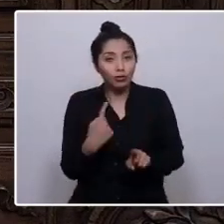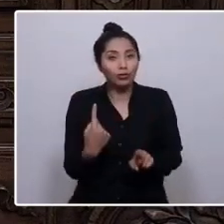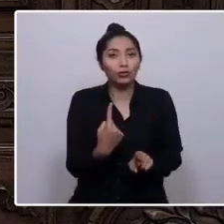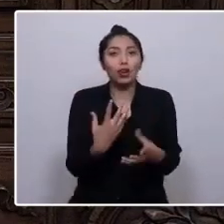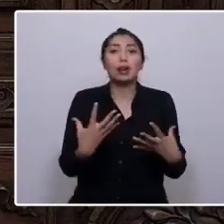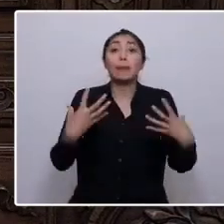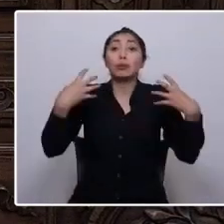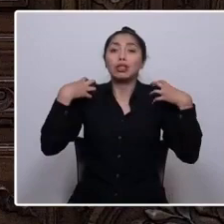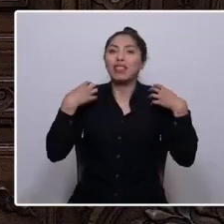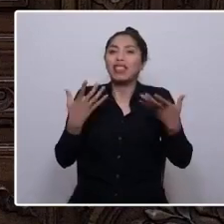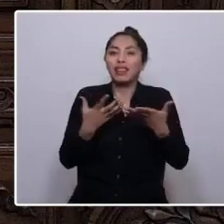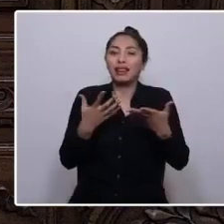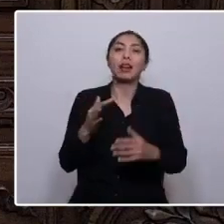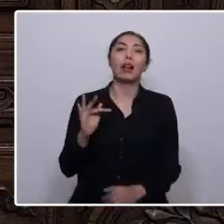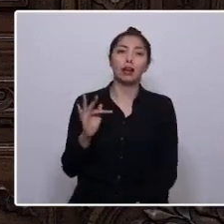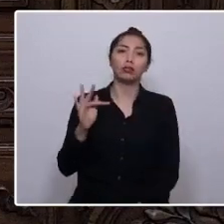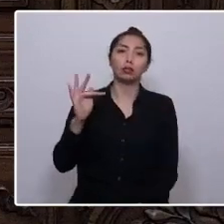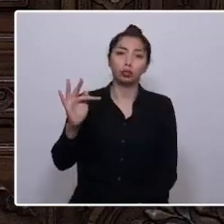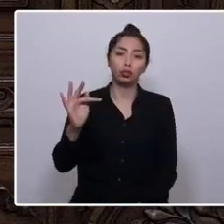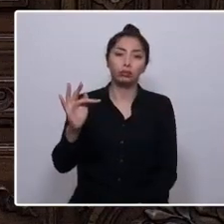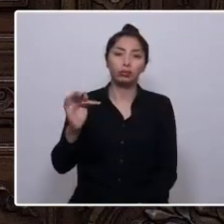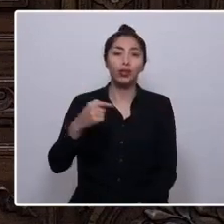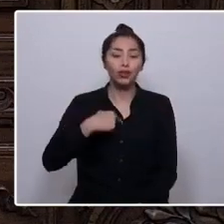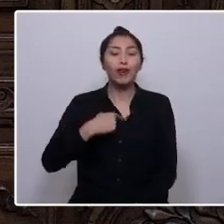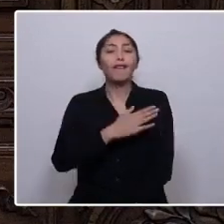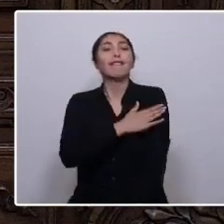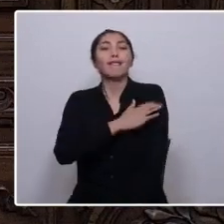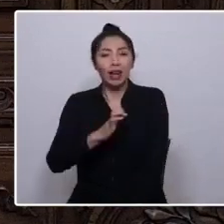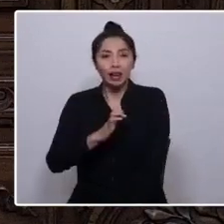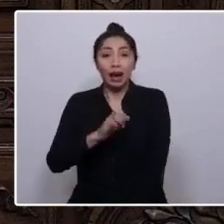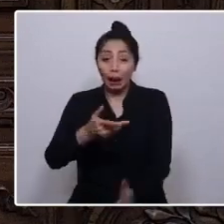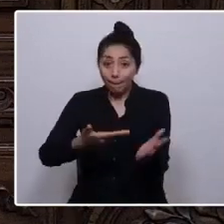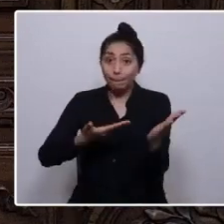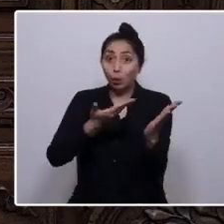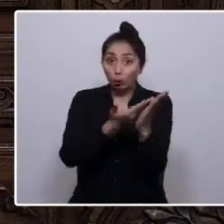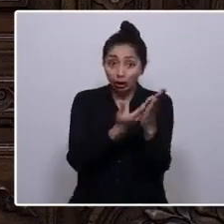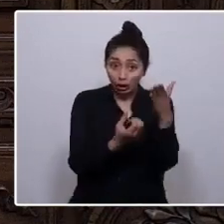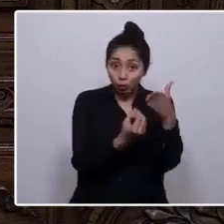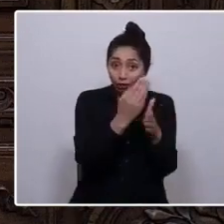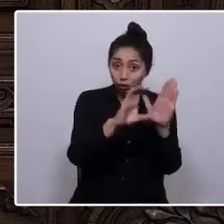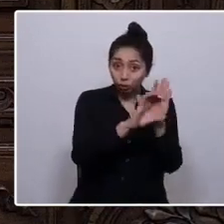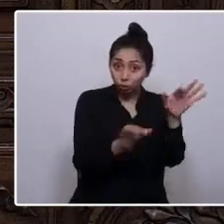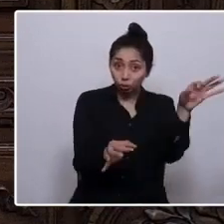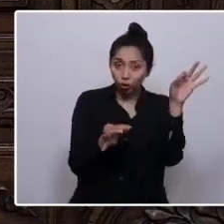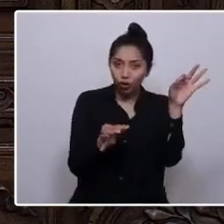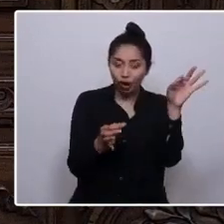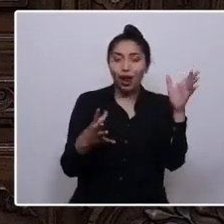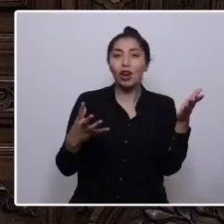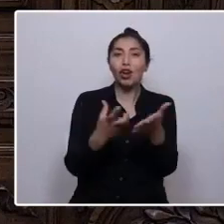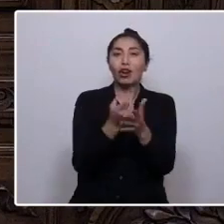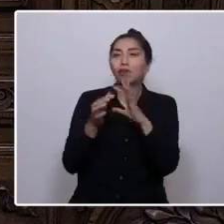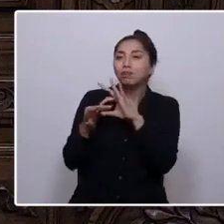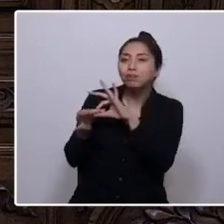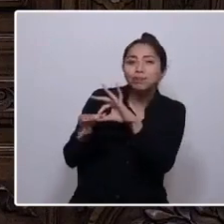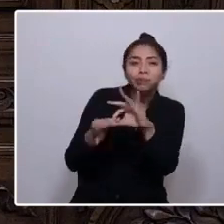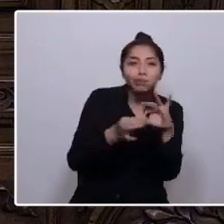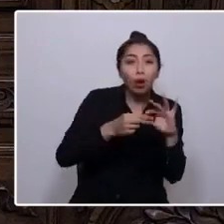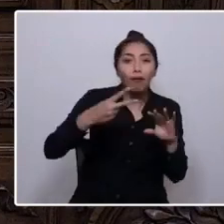del futuro. Tengo fe en que la propuesta de la nueva Constitución logrará unirnos y recuperar estos valores,